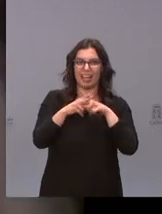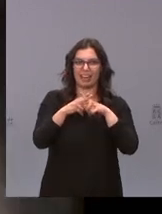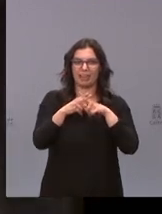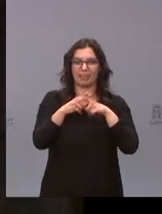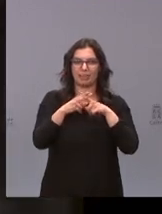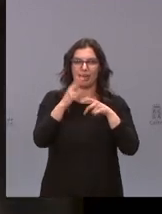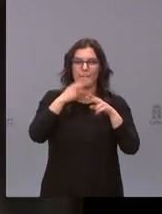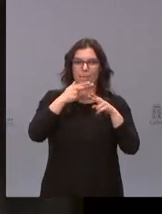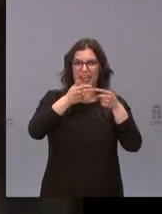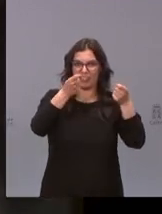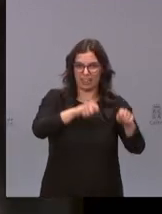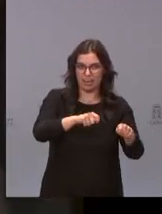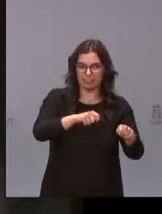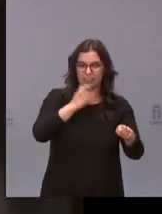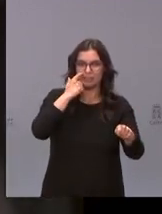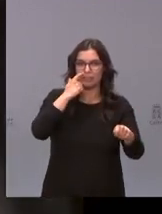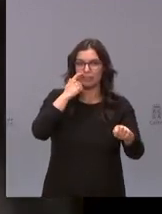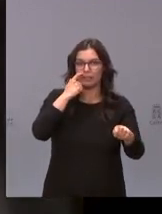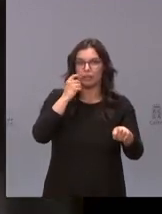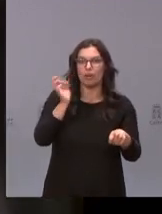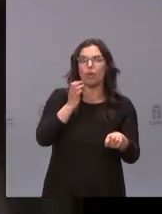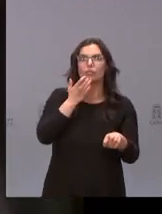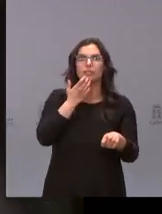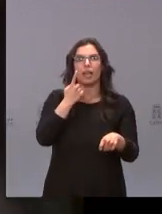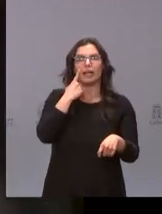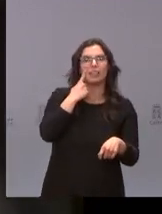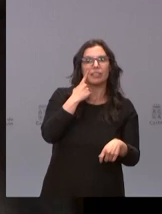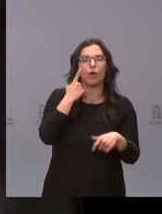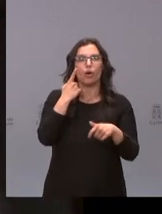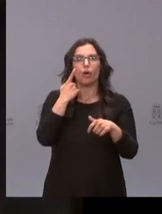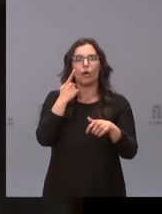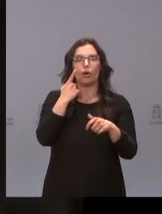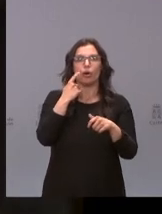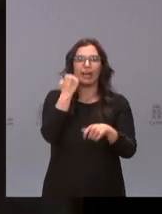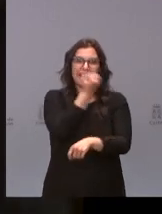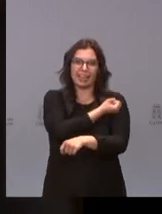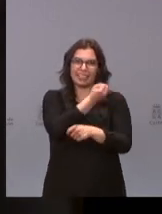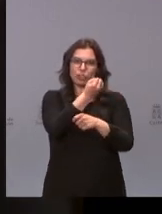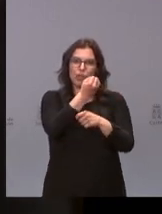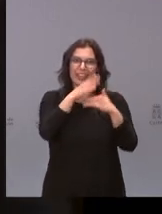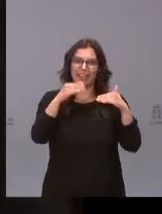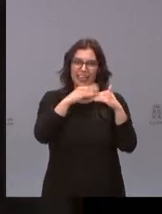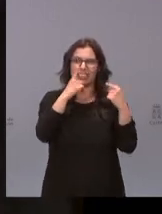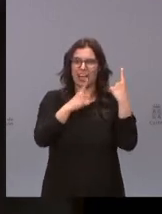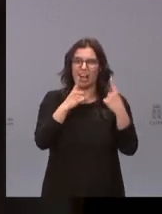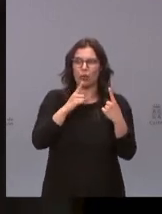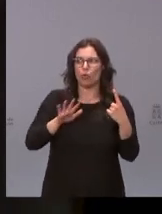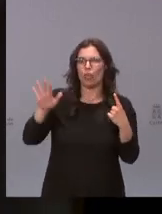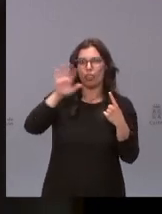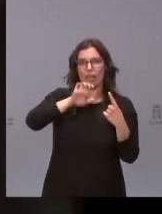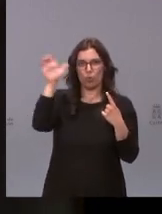y si por un rastreo y por un registro de clientes que es algo que sí que se hace en algunos lugares de Europa